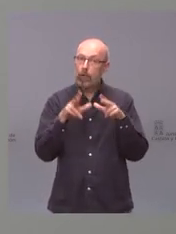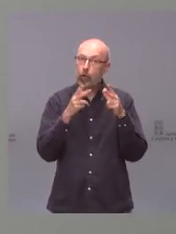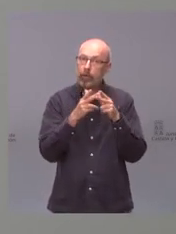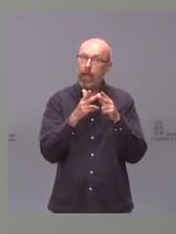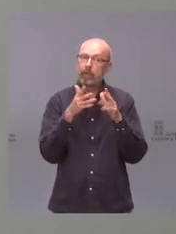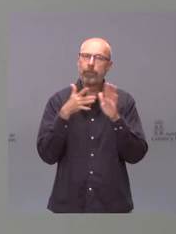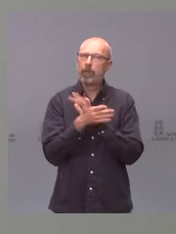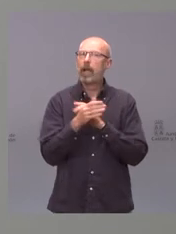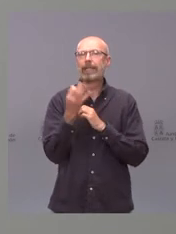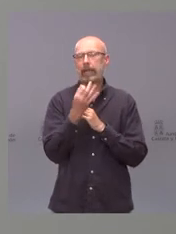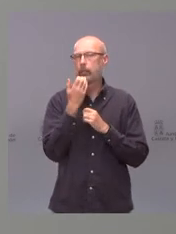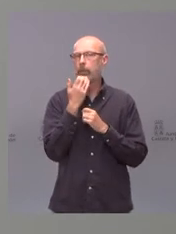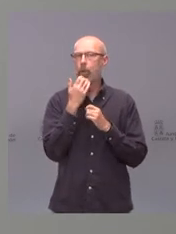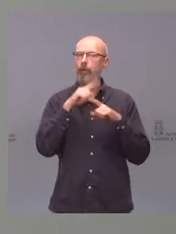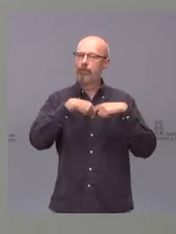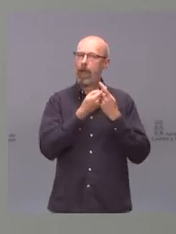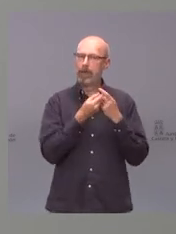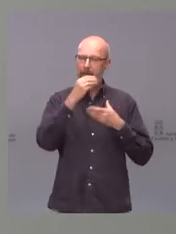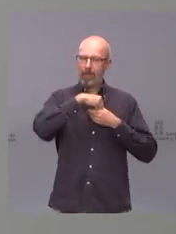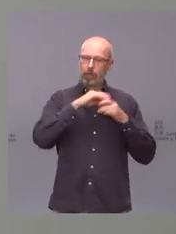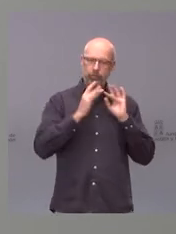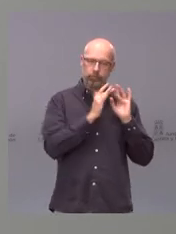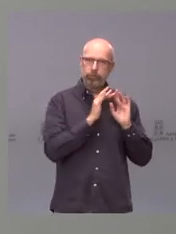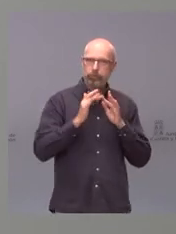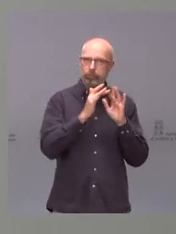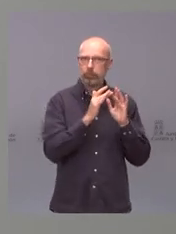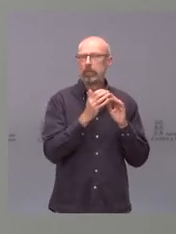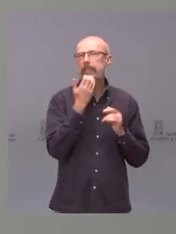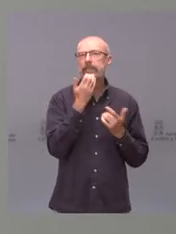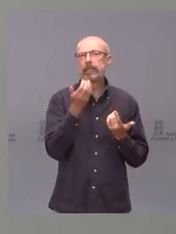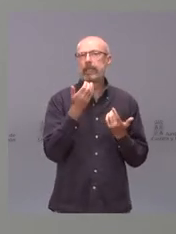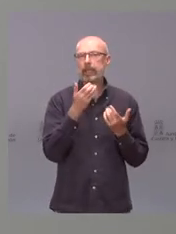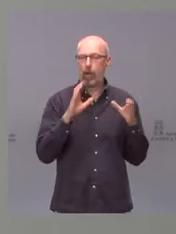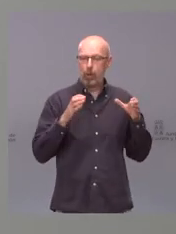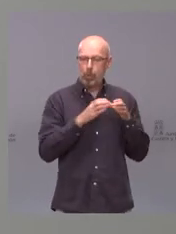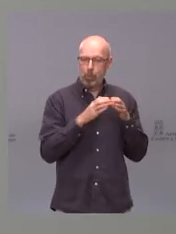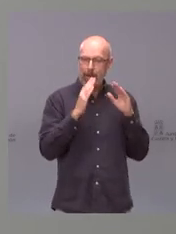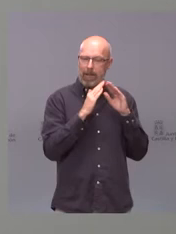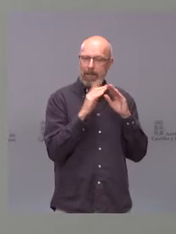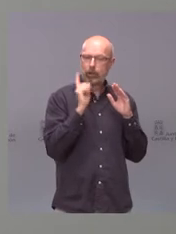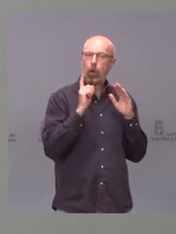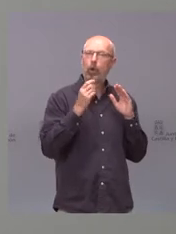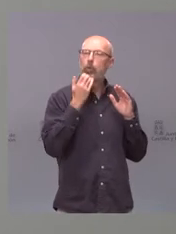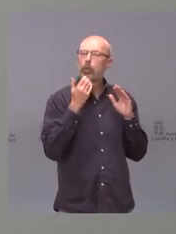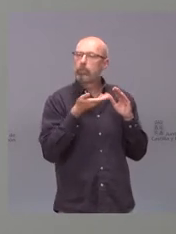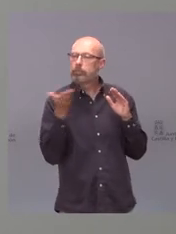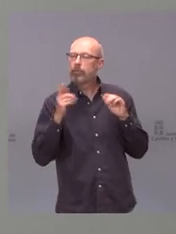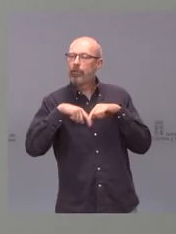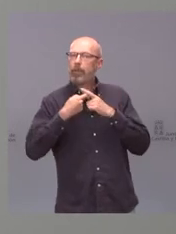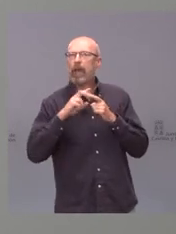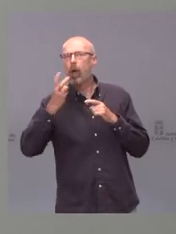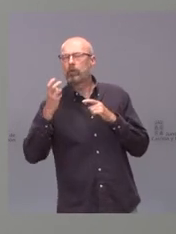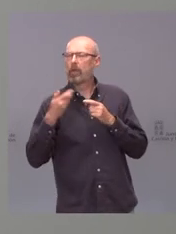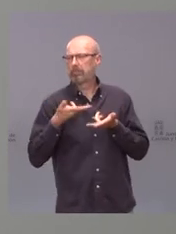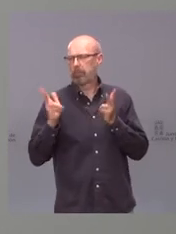que no se nos puede olvidar, es decir, cuando no respetamos nuestra burbuja doméstica, cuando nos juntamos varios miembros de la